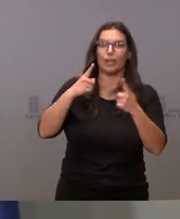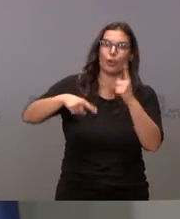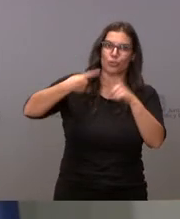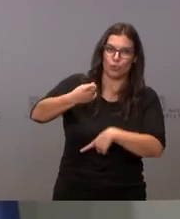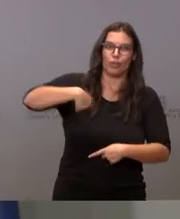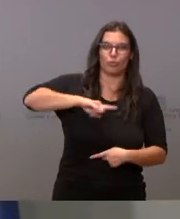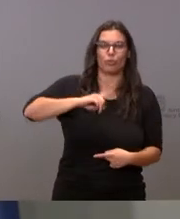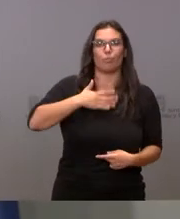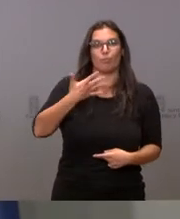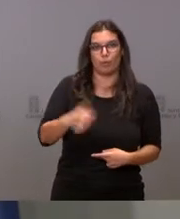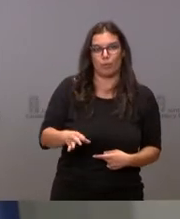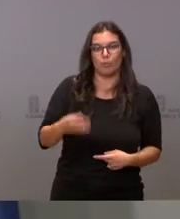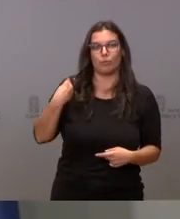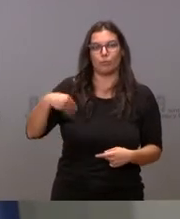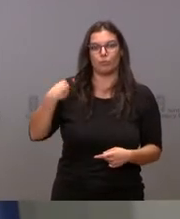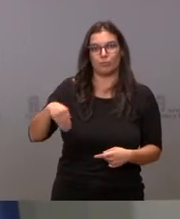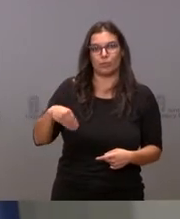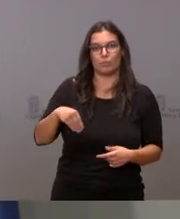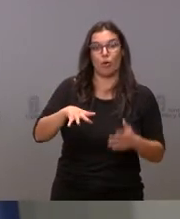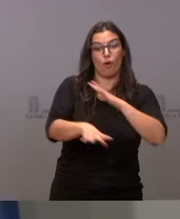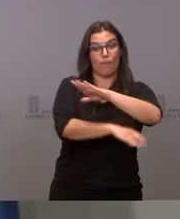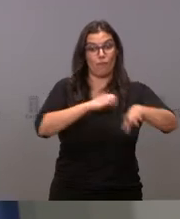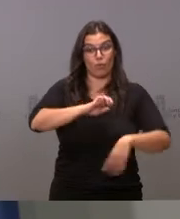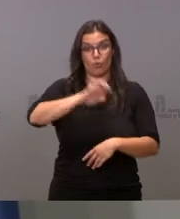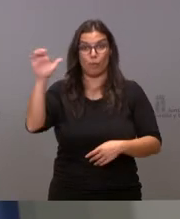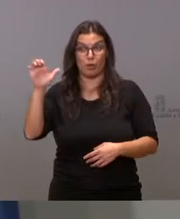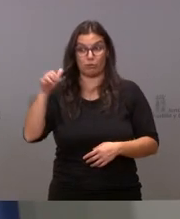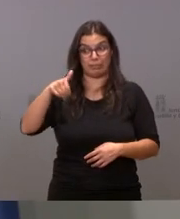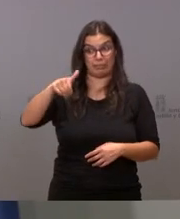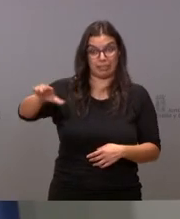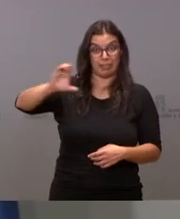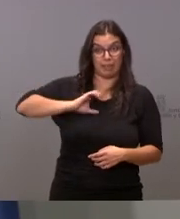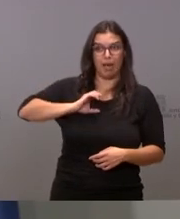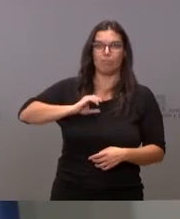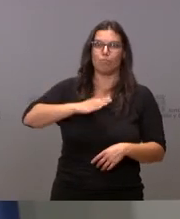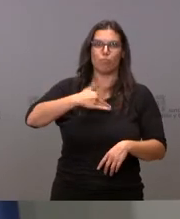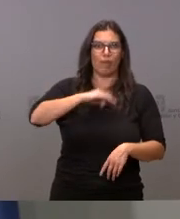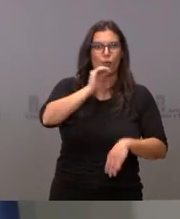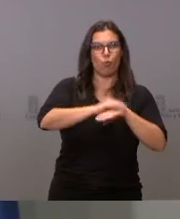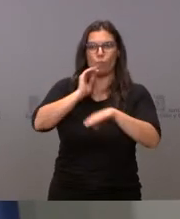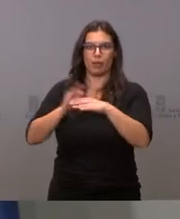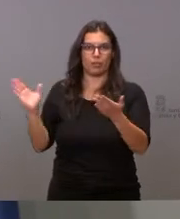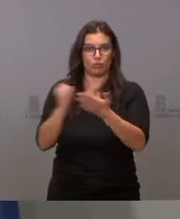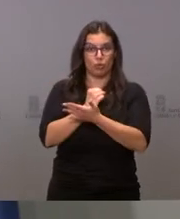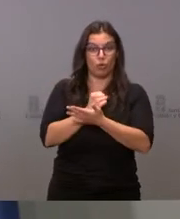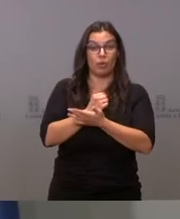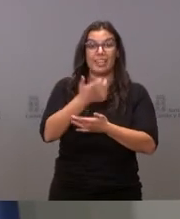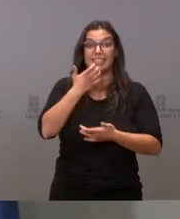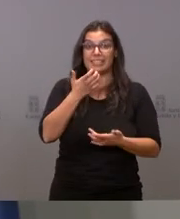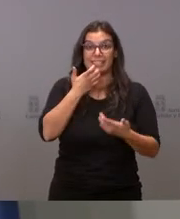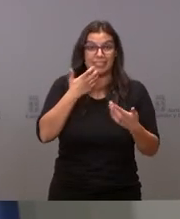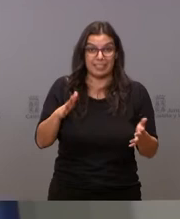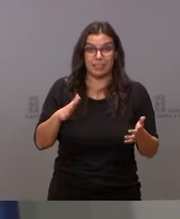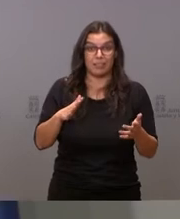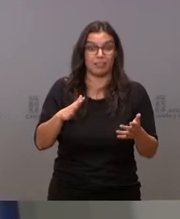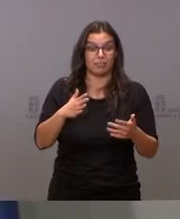podemos ejecutar todos los fondos europeos que vienen, que van a ser difíciles de ejecutar si no somos capaces de